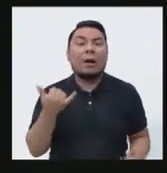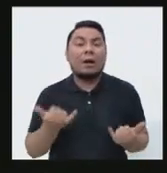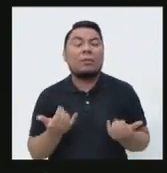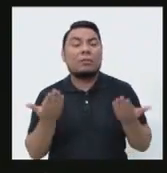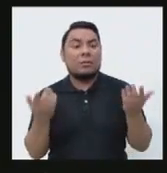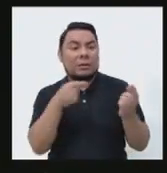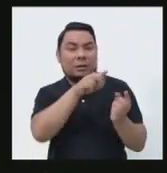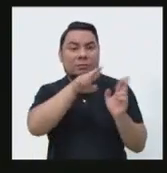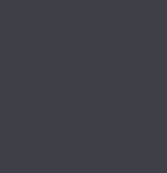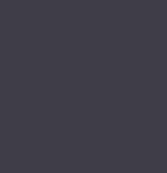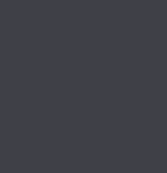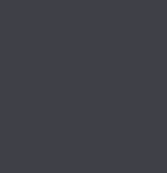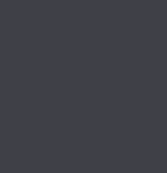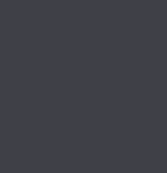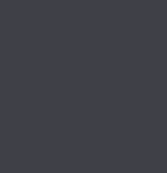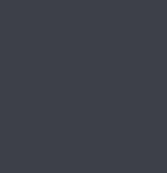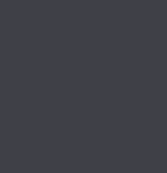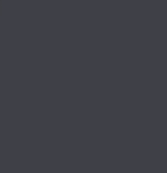viene la réplica.